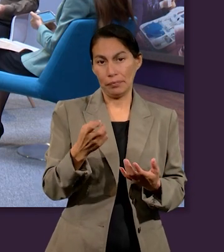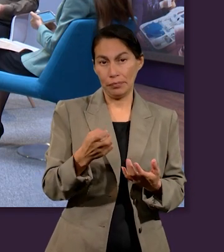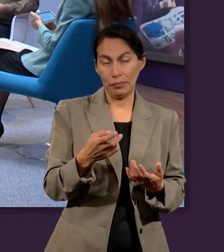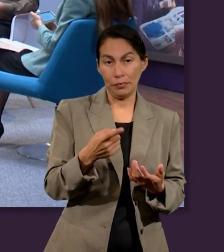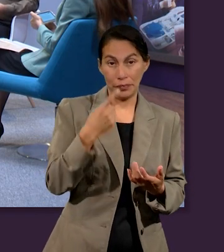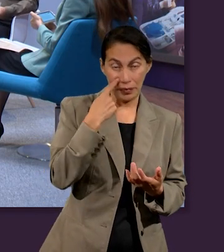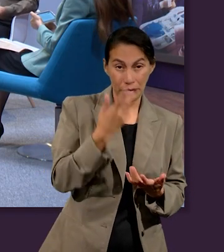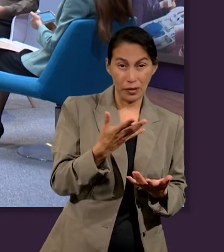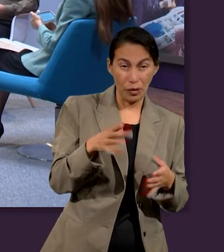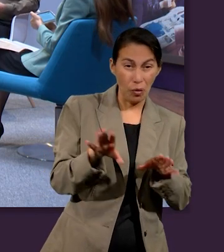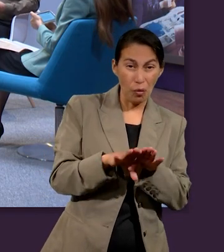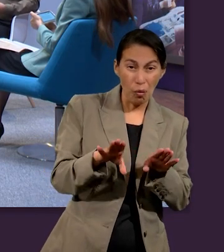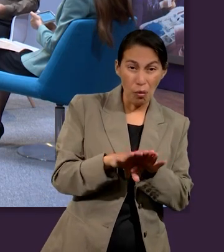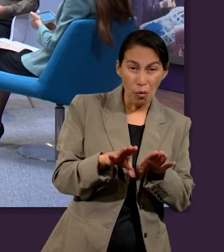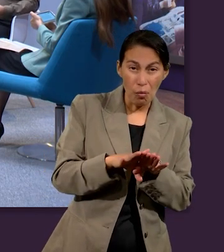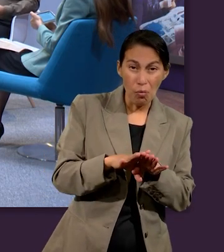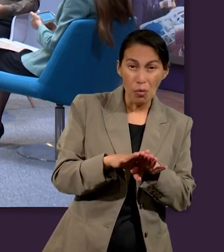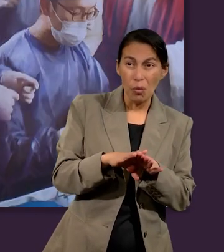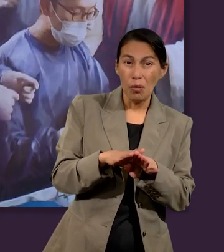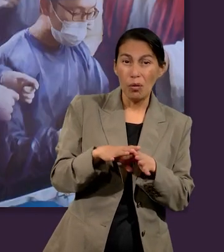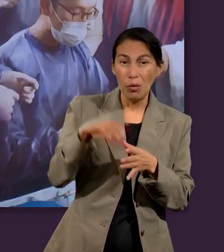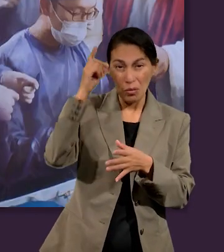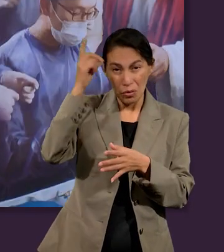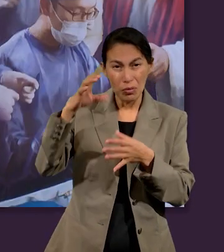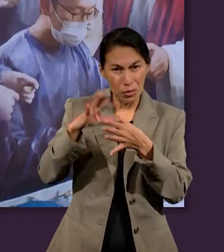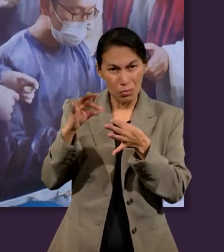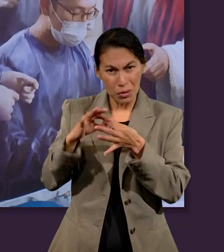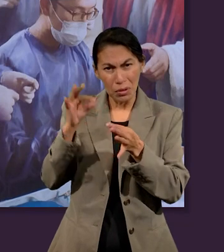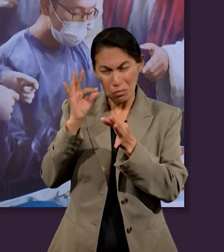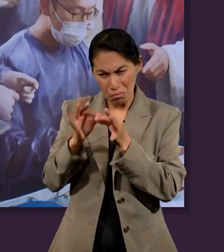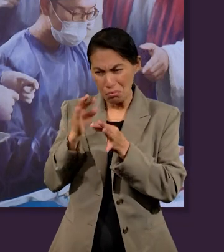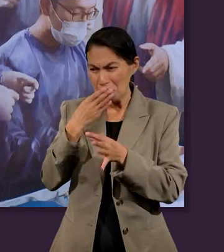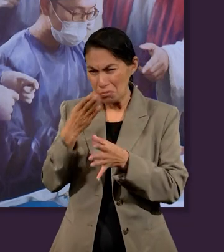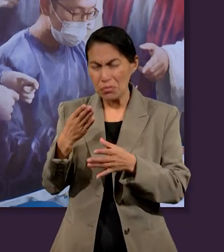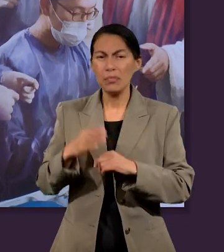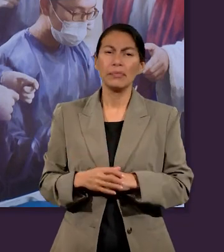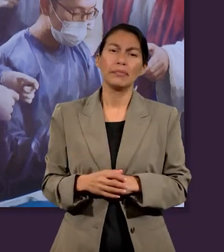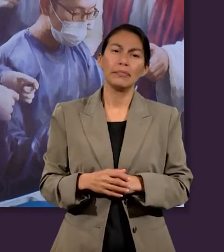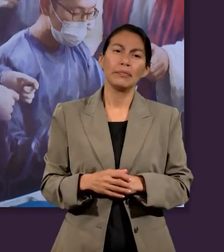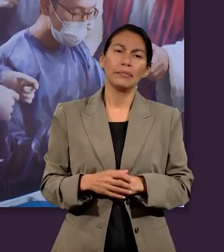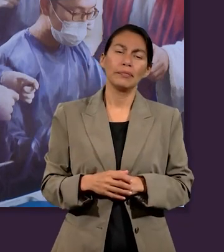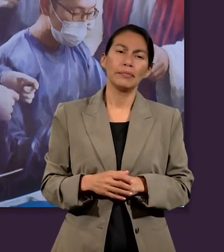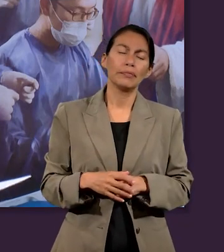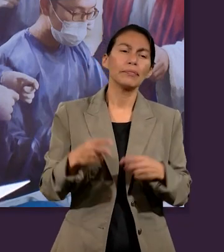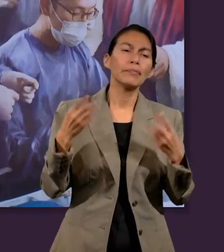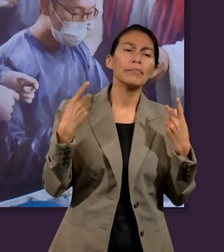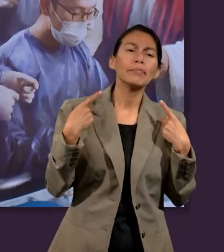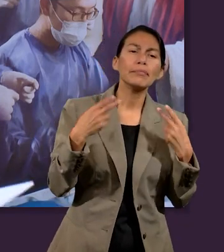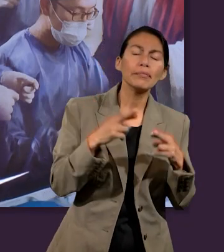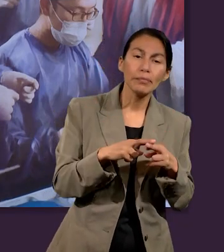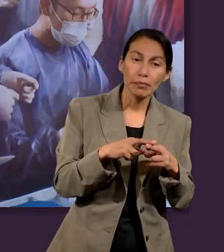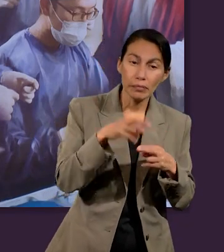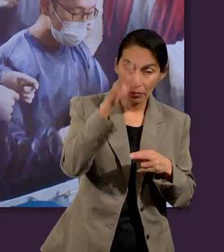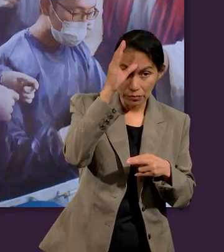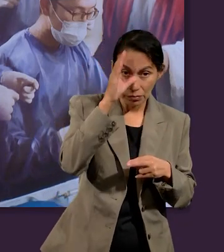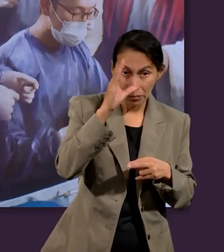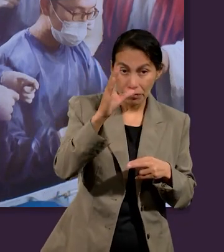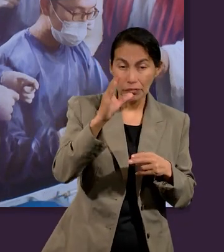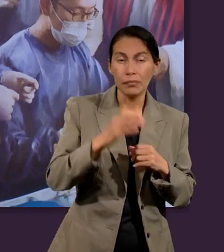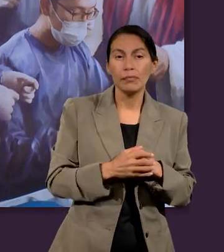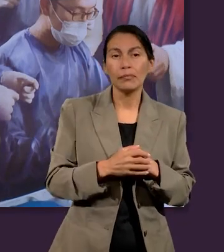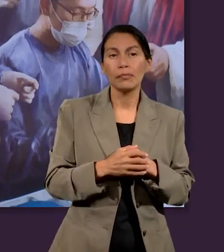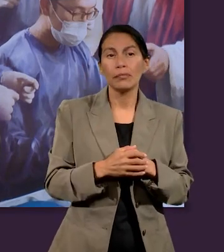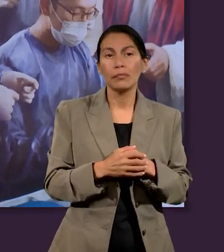atenta hacia esa doctrina que se encuentra muy claramente especificada en la